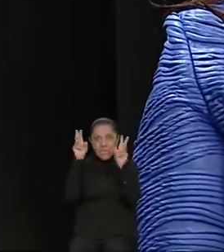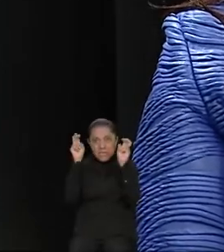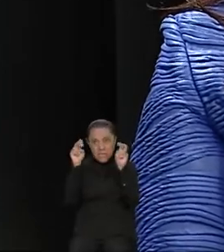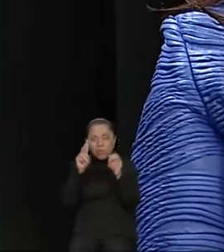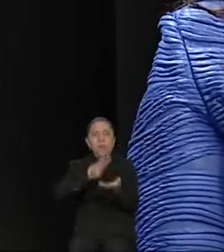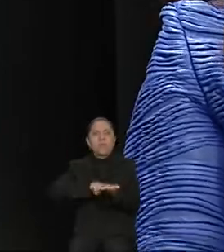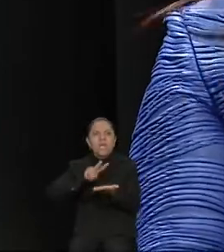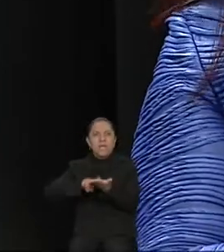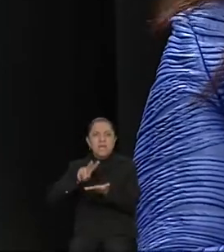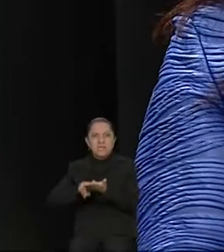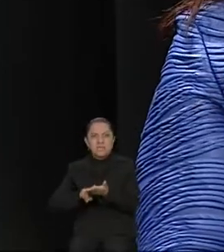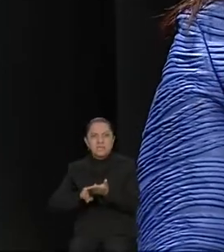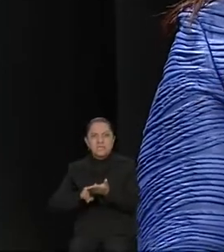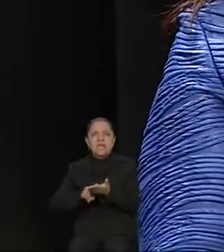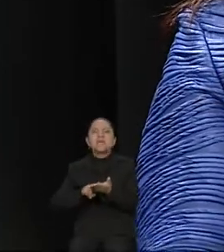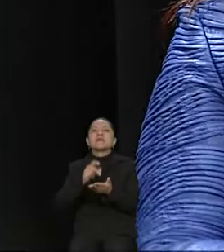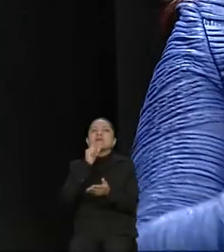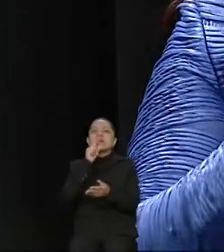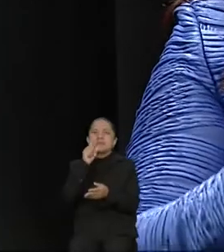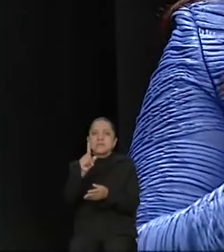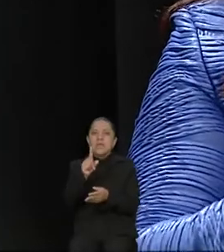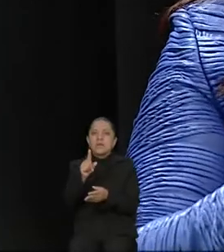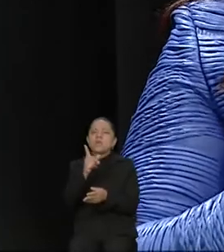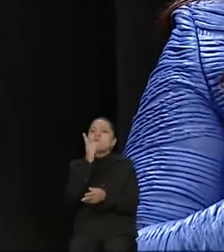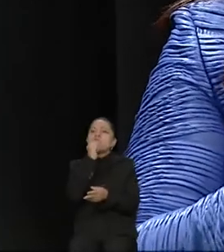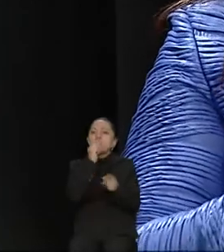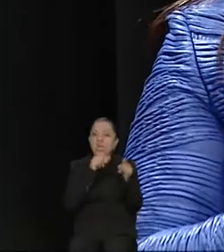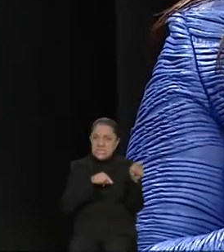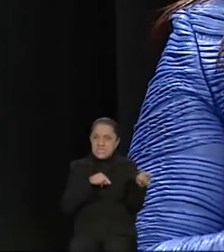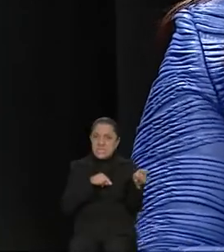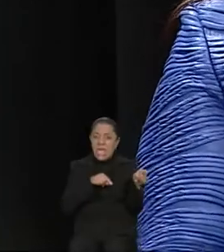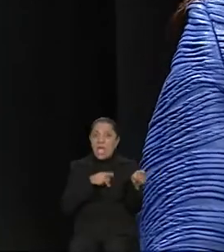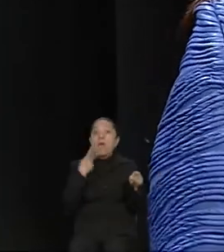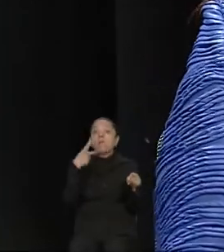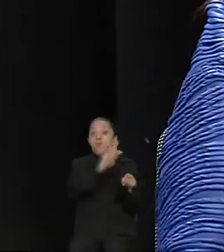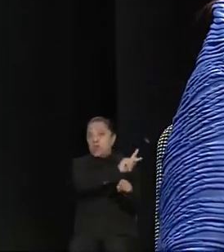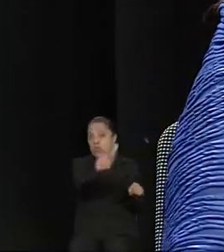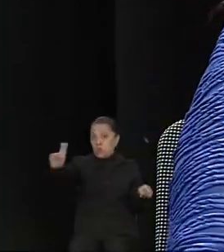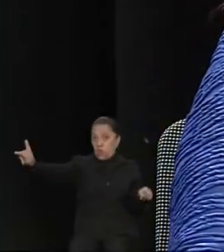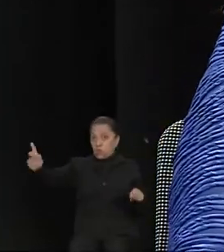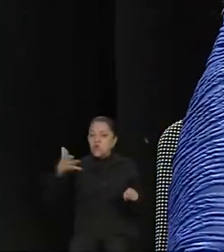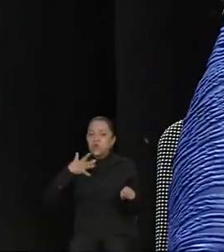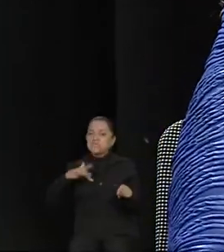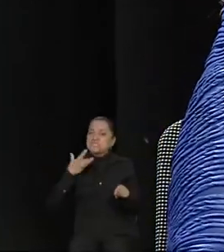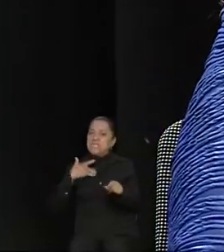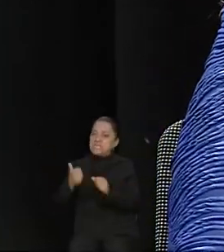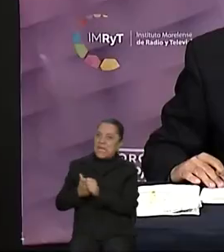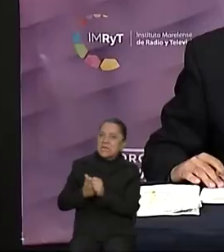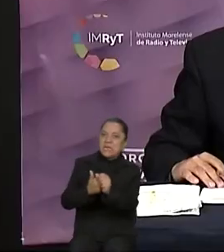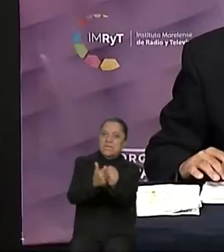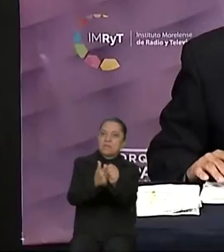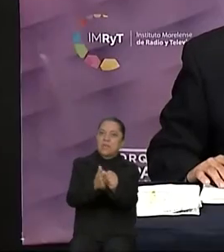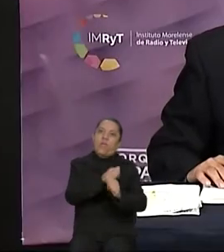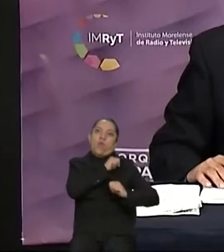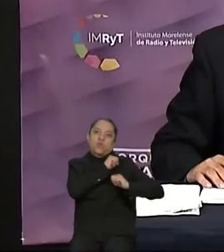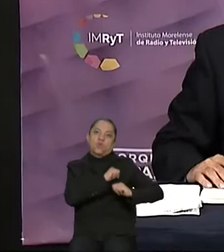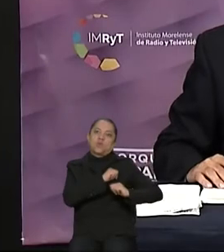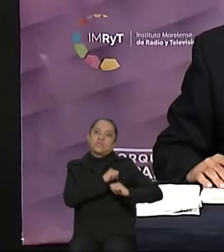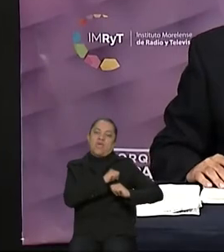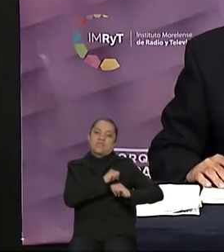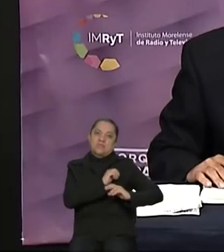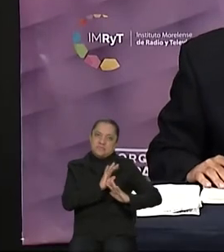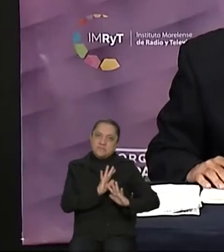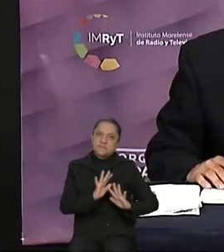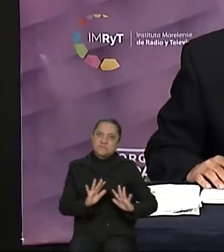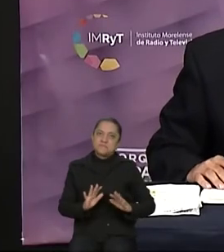que además de los policías, los ciudadanos se sientan respaldados por sus autoridades. Muy importante. Muy